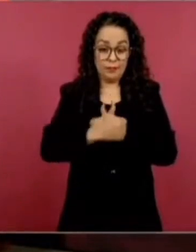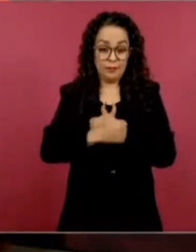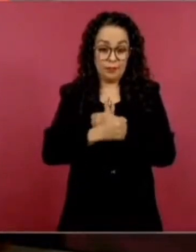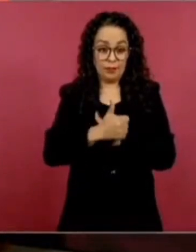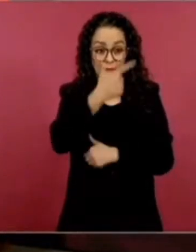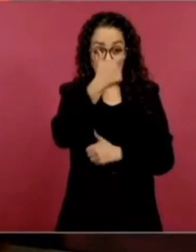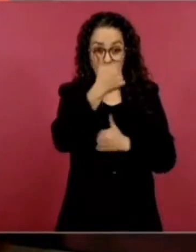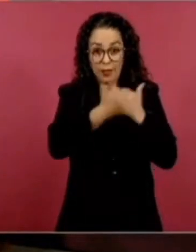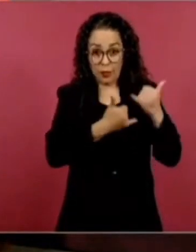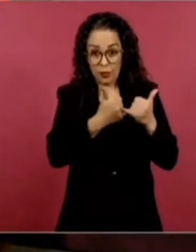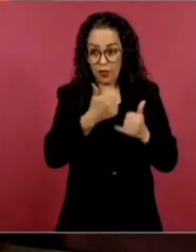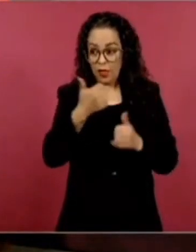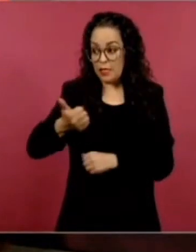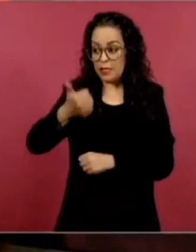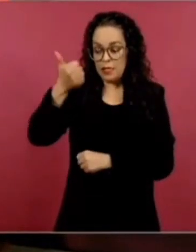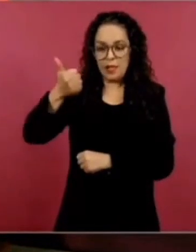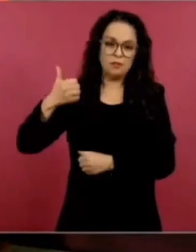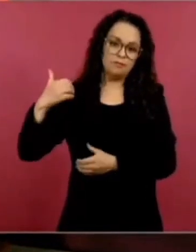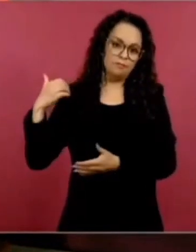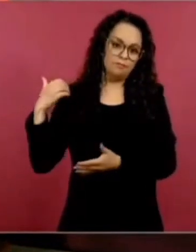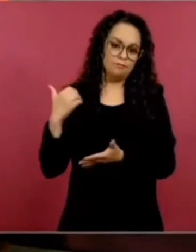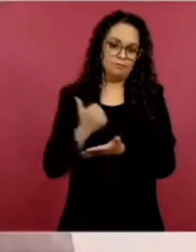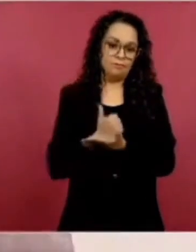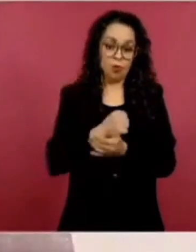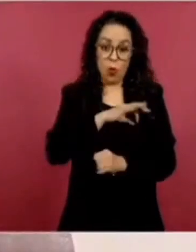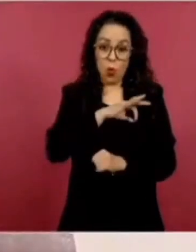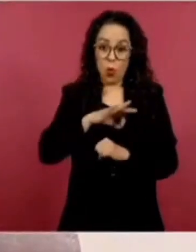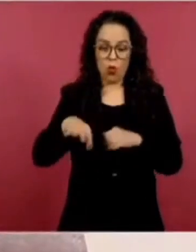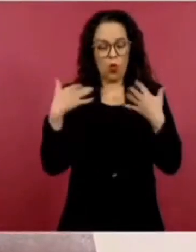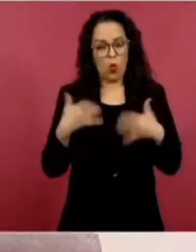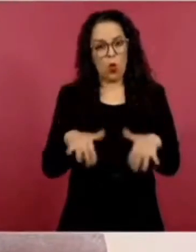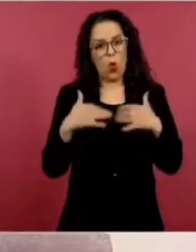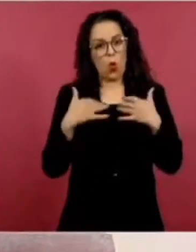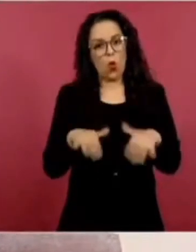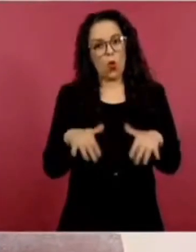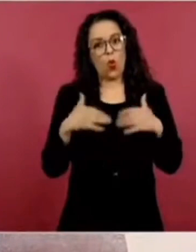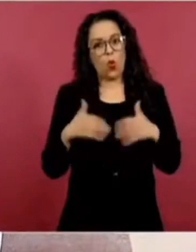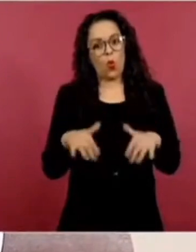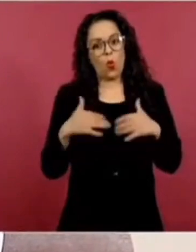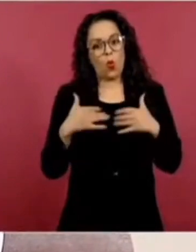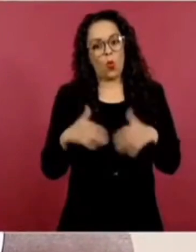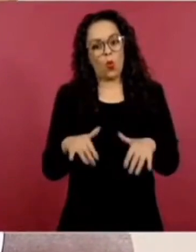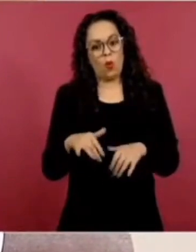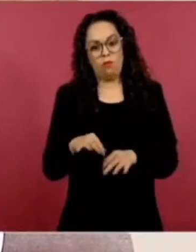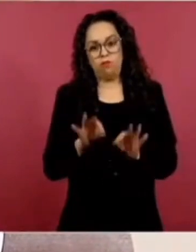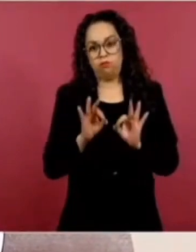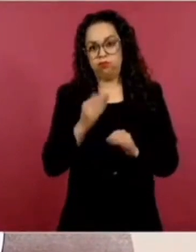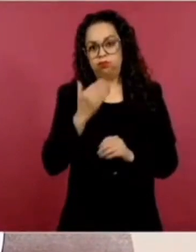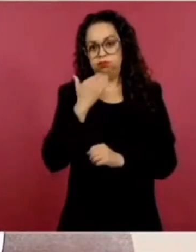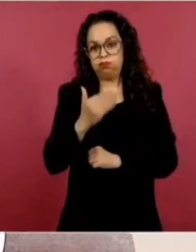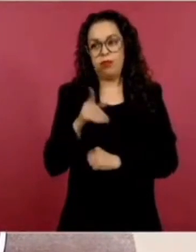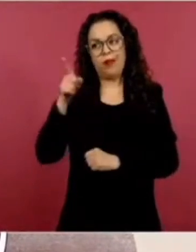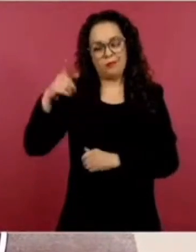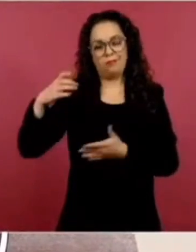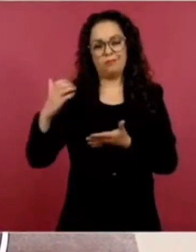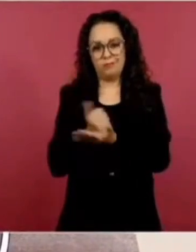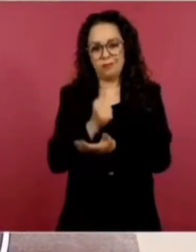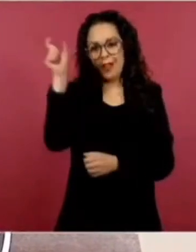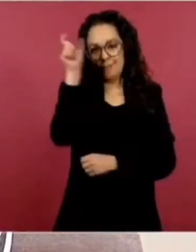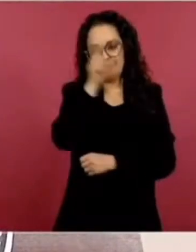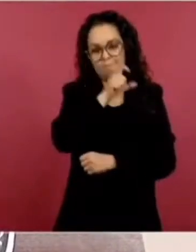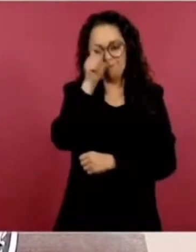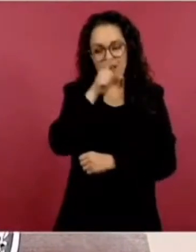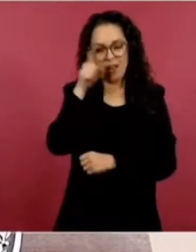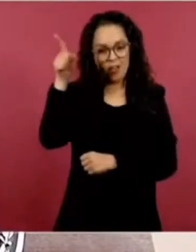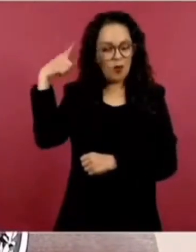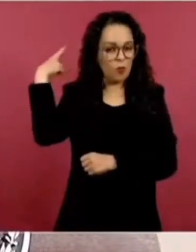juegos. Y el último estuvo muy bueno. No alcancé a verlo, pero sí